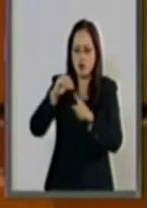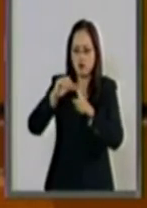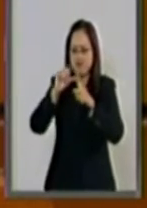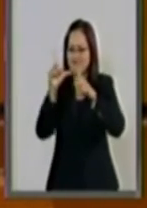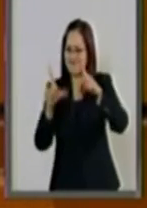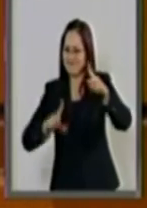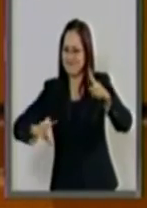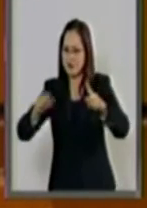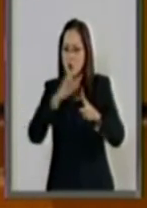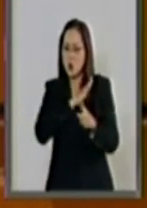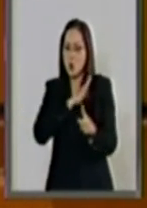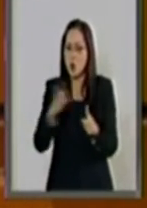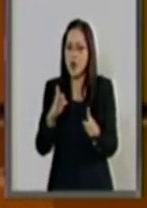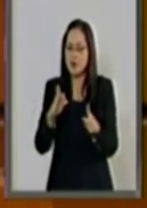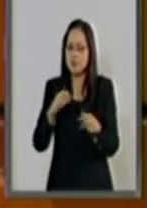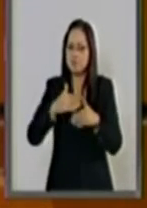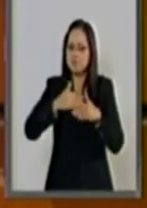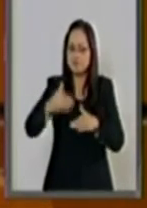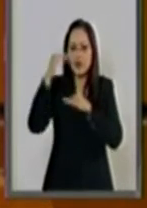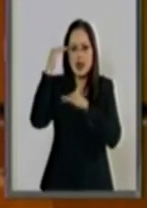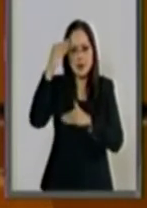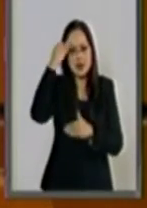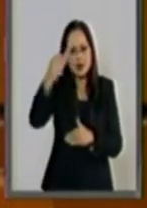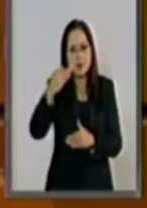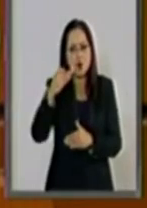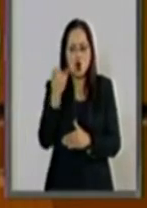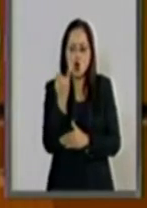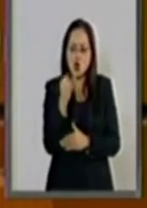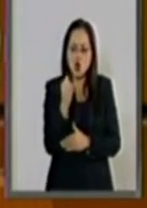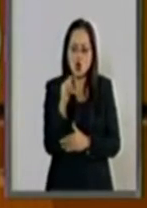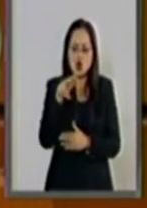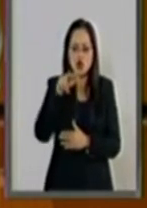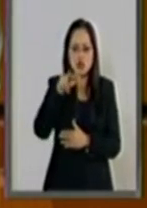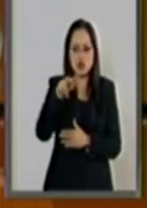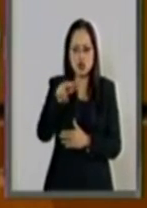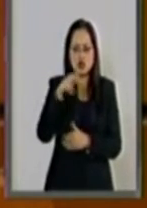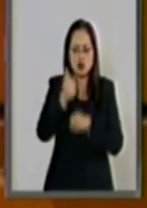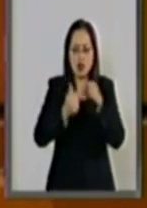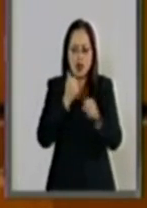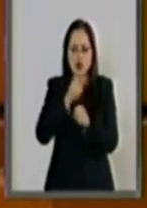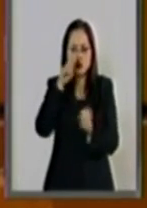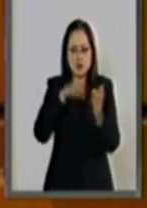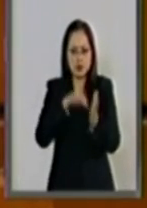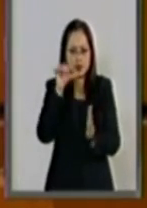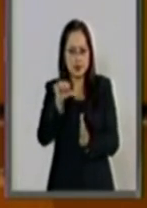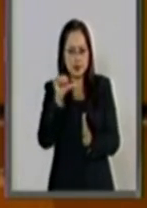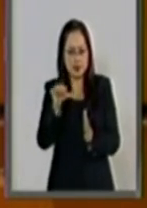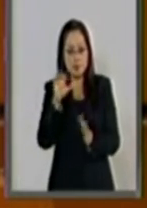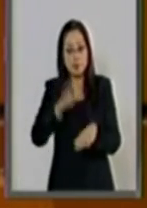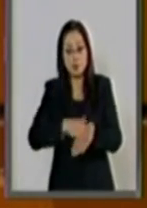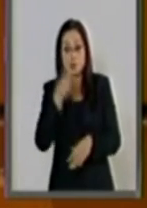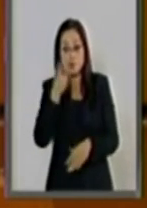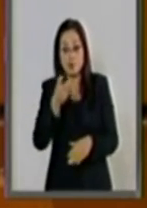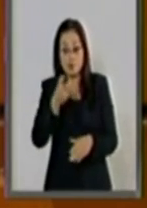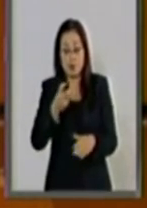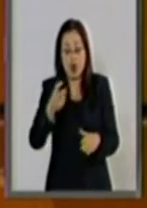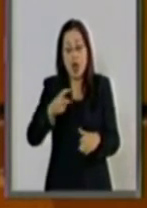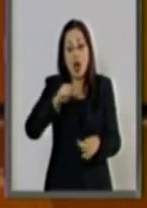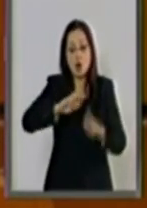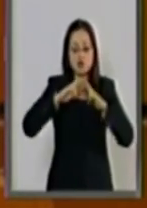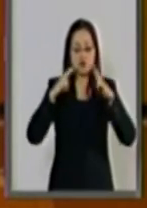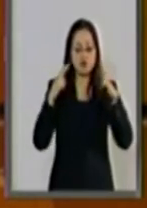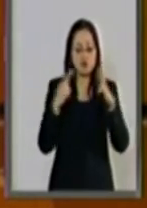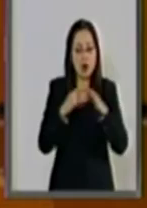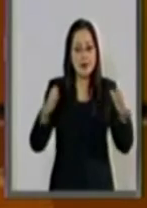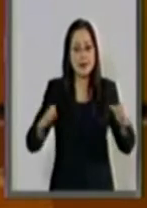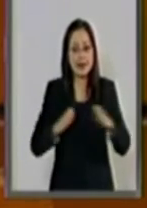no podría exceder del 18 de junio de 2016. De tal forma que con este periodo extraordinario estamos